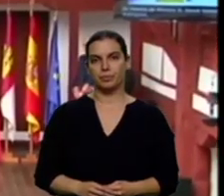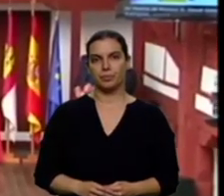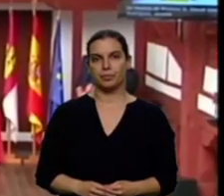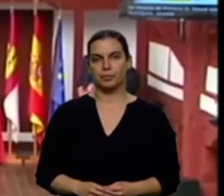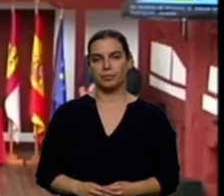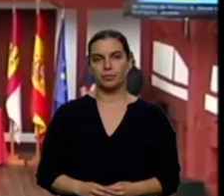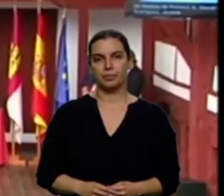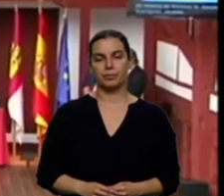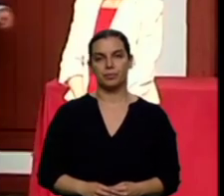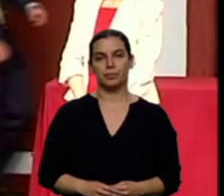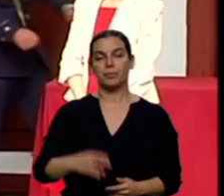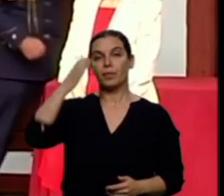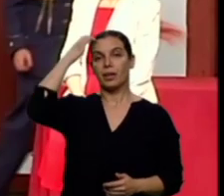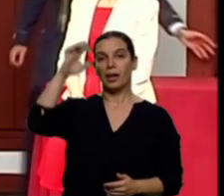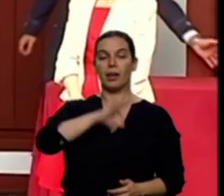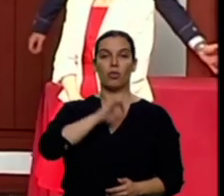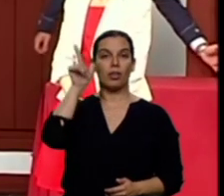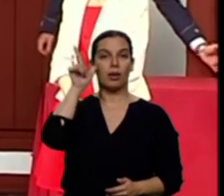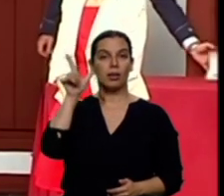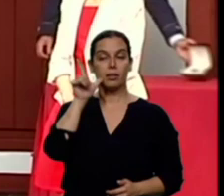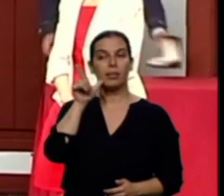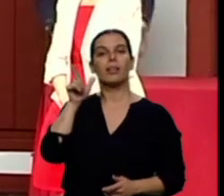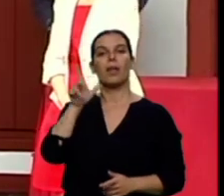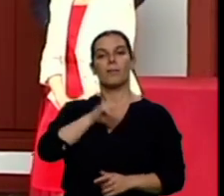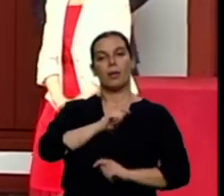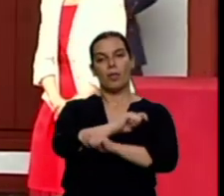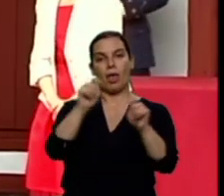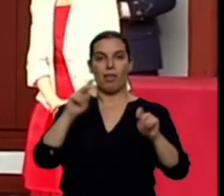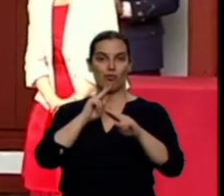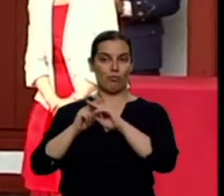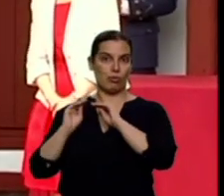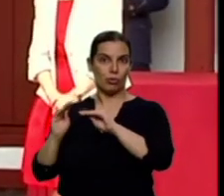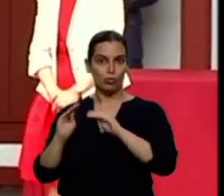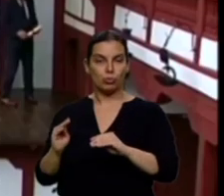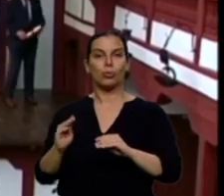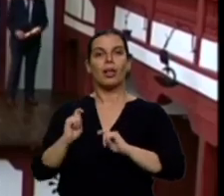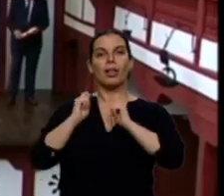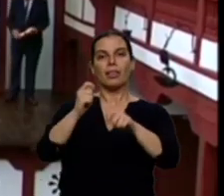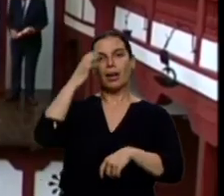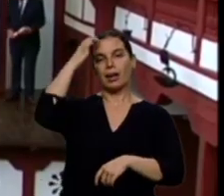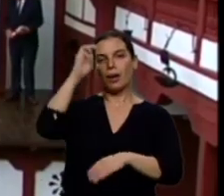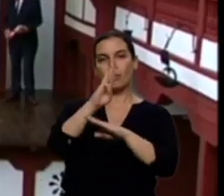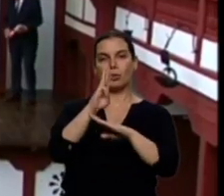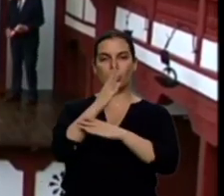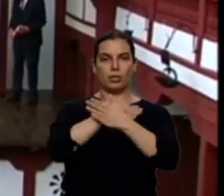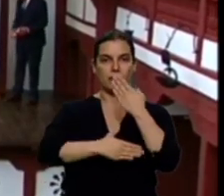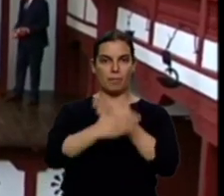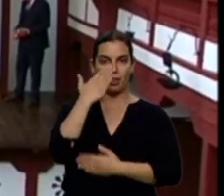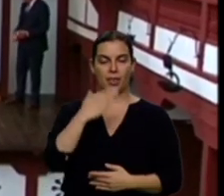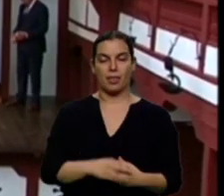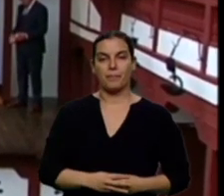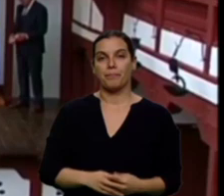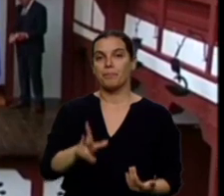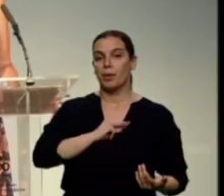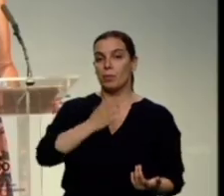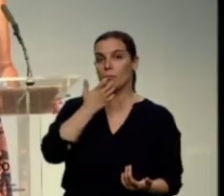La reina, doña Leticia, ha entregado los premios que llevan su nombre y que otorga el Real Patronato de Discapacidad. Entre los galardonados estaba